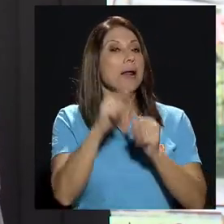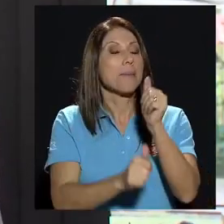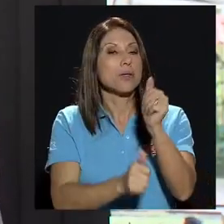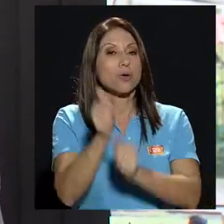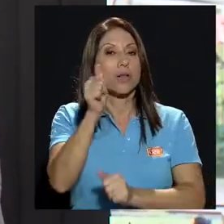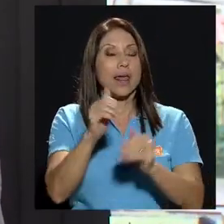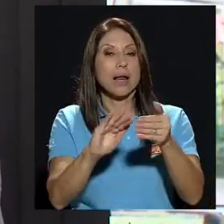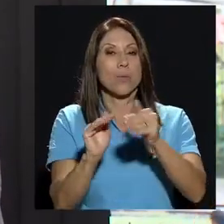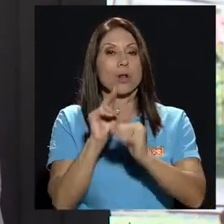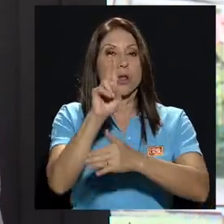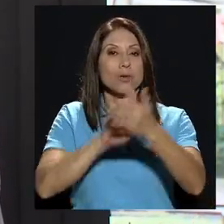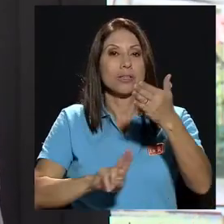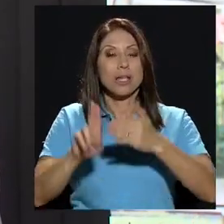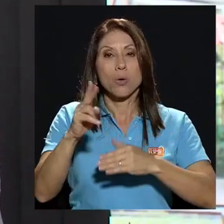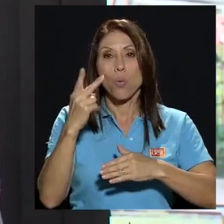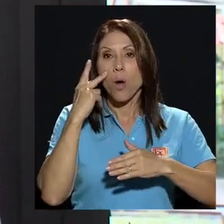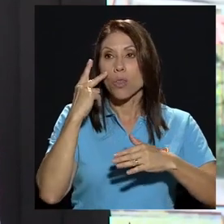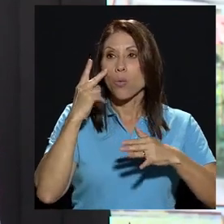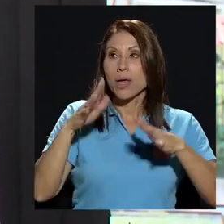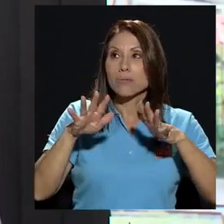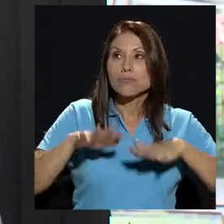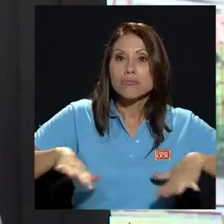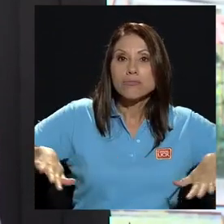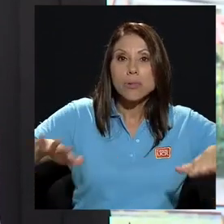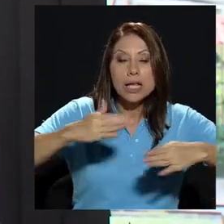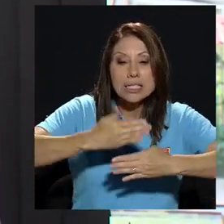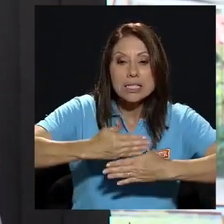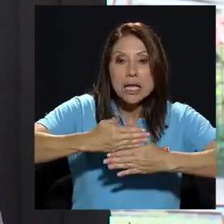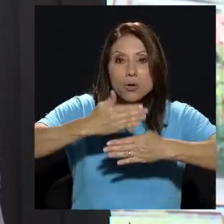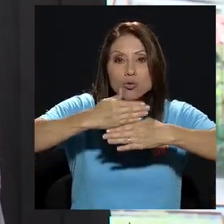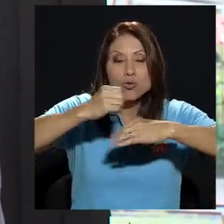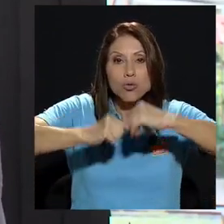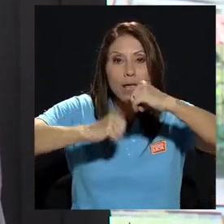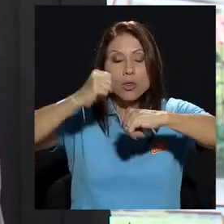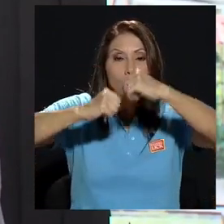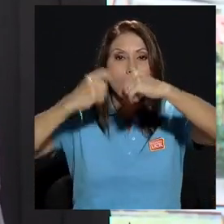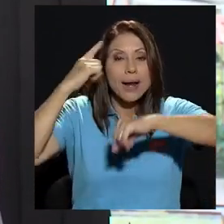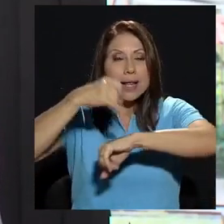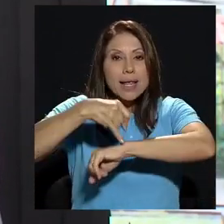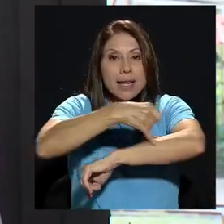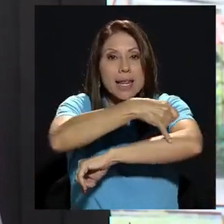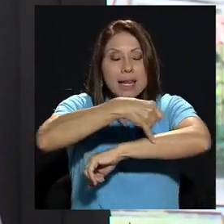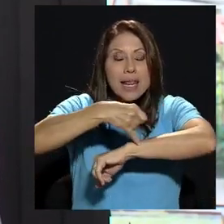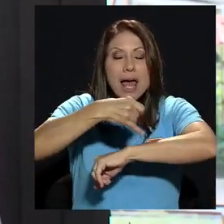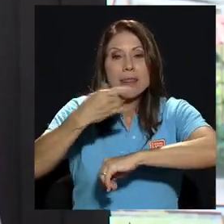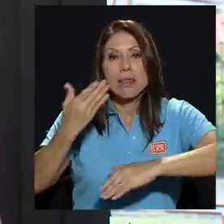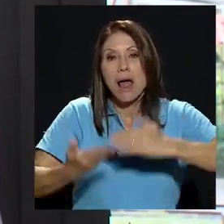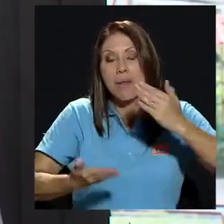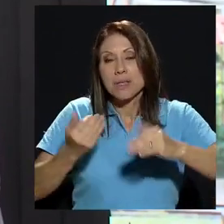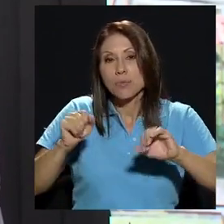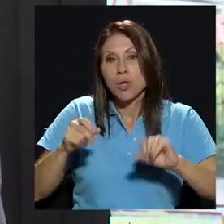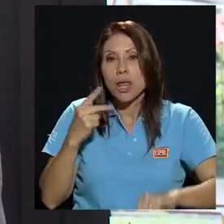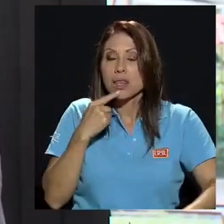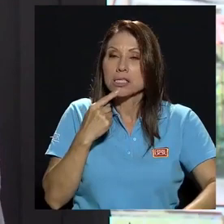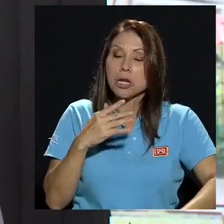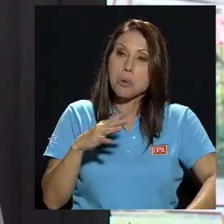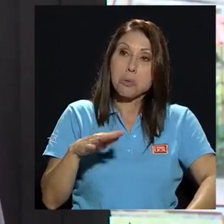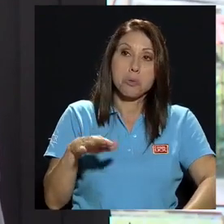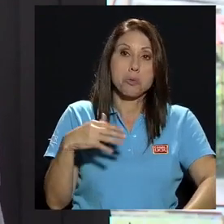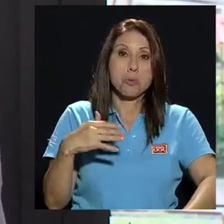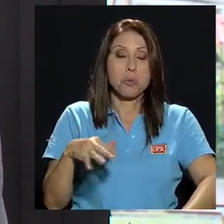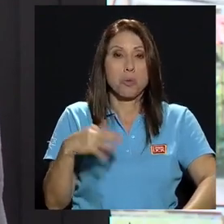la comunidad universitaria cuando ven la infraestructura que se está construyendo por ingeniería podrían decir están